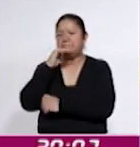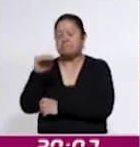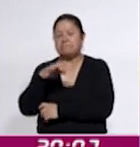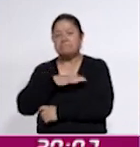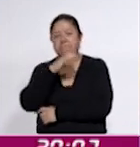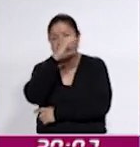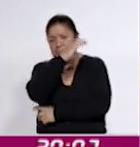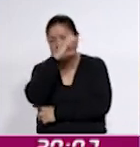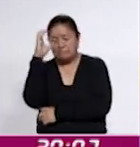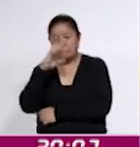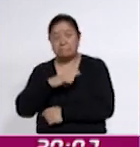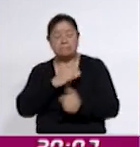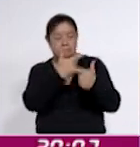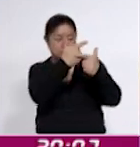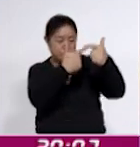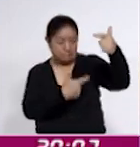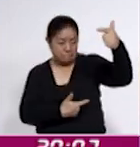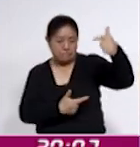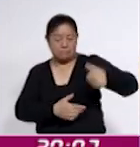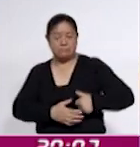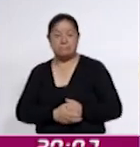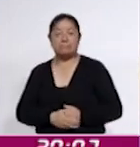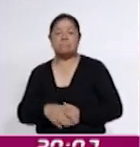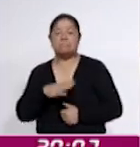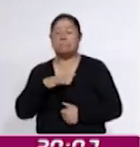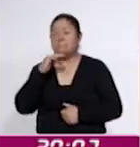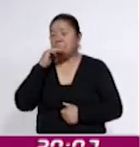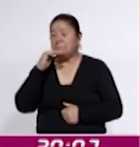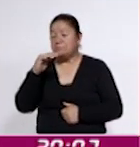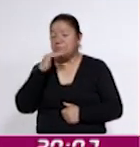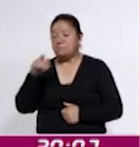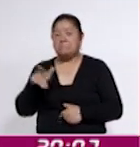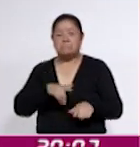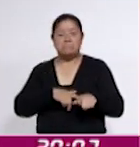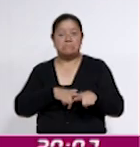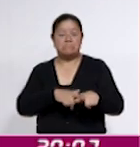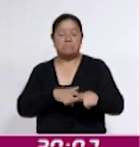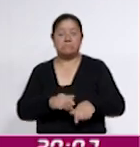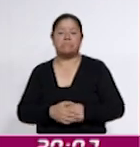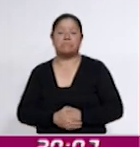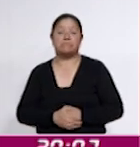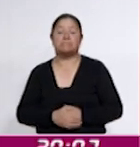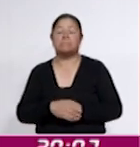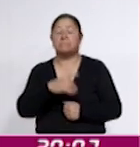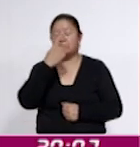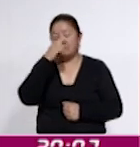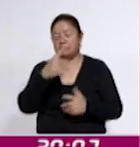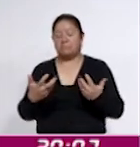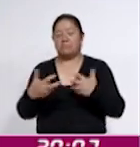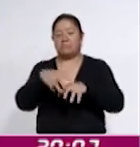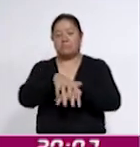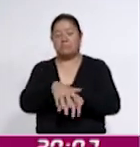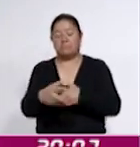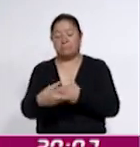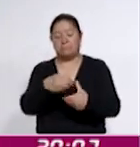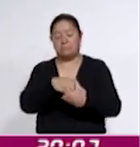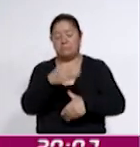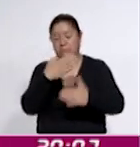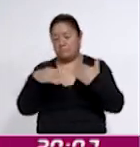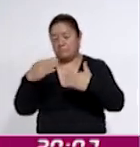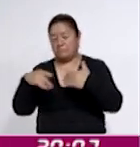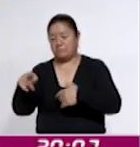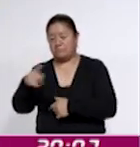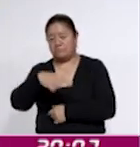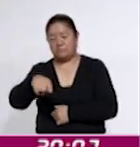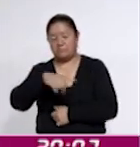hacer un listado, mandar mensajes continuos. Con el propósito de fomentar la inclusión, el organismo autónomo creó